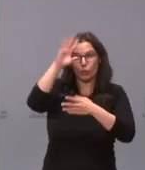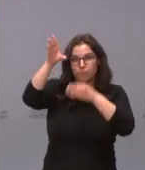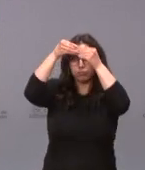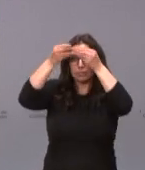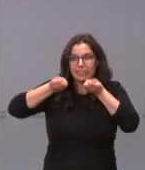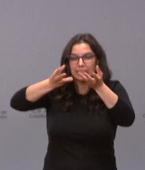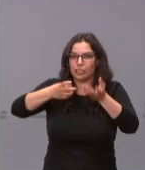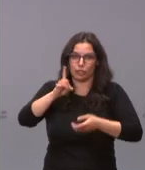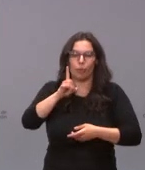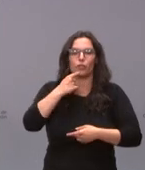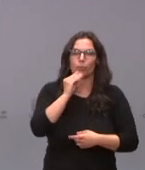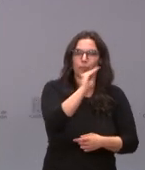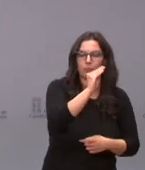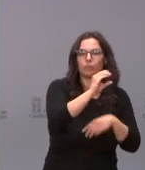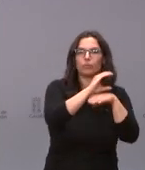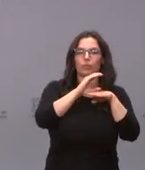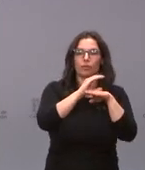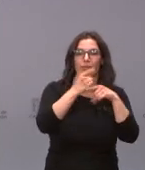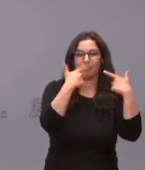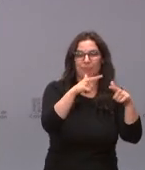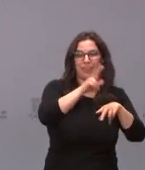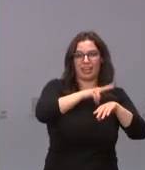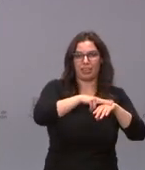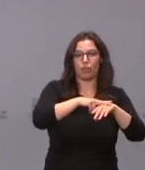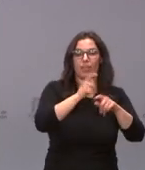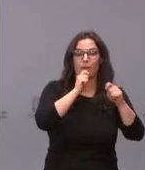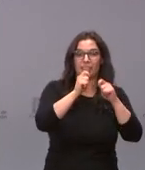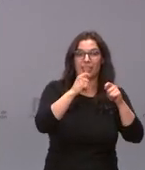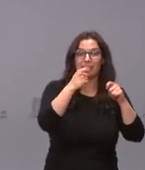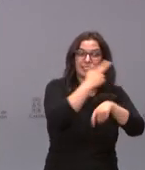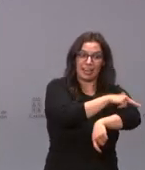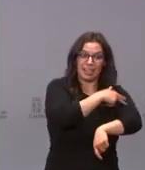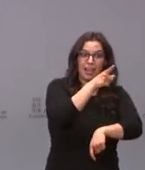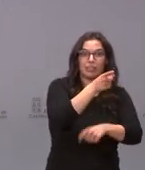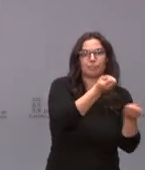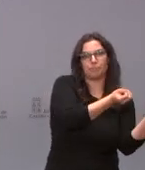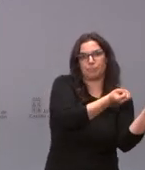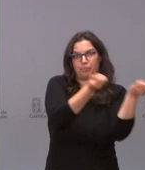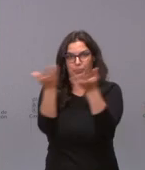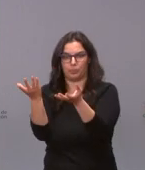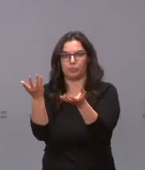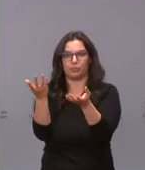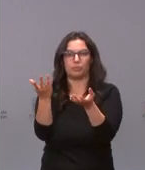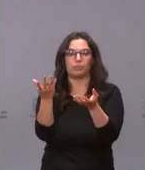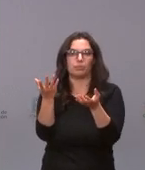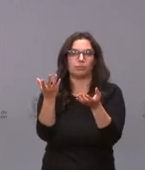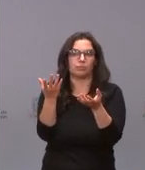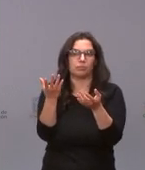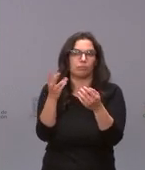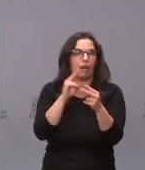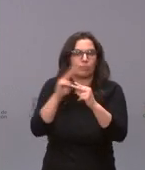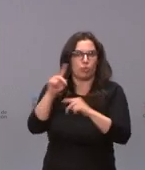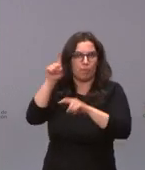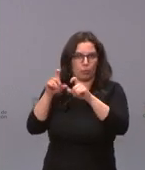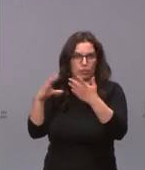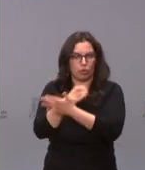comentárselo a la delegación de prensa de sanidad para que se hagan llegar una respuesta a todas esas preguntas en cualquier